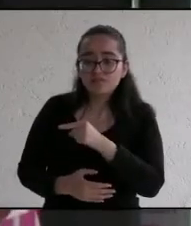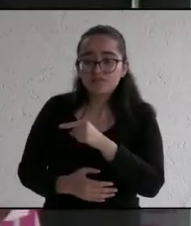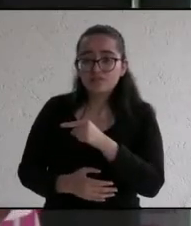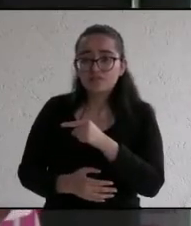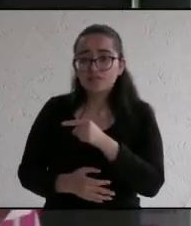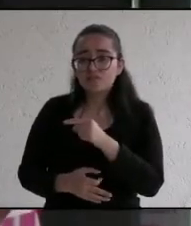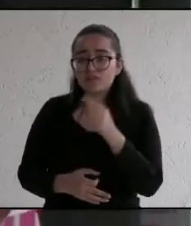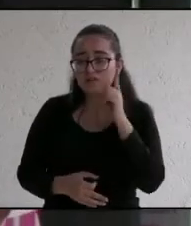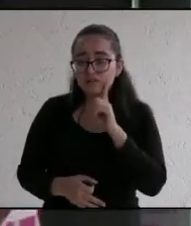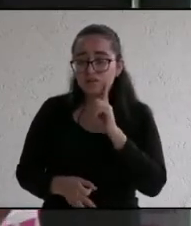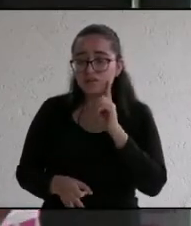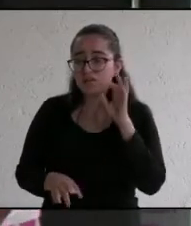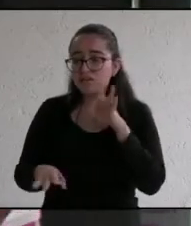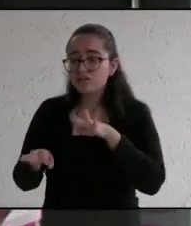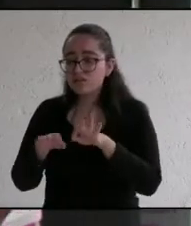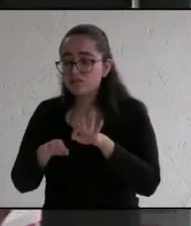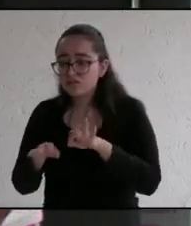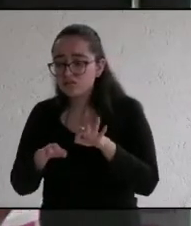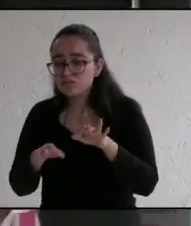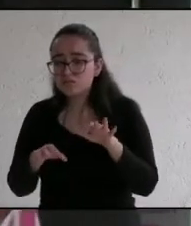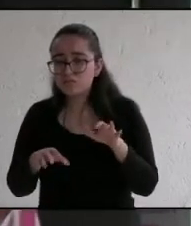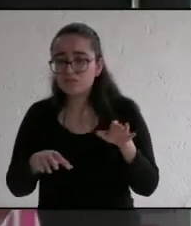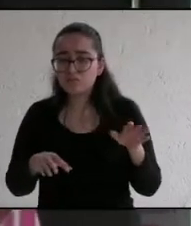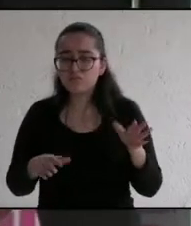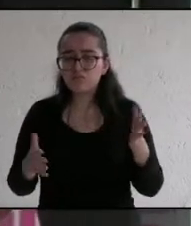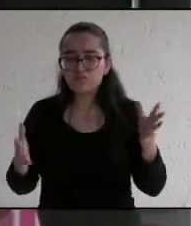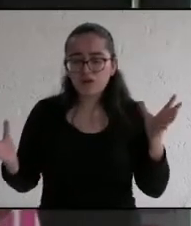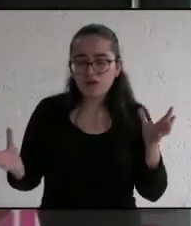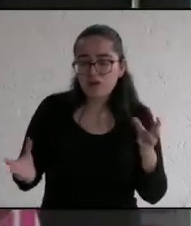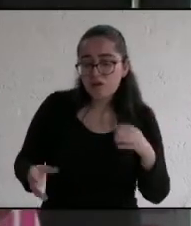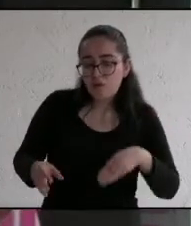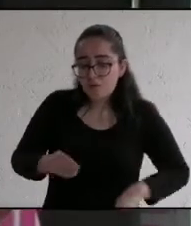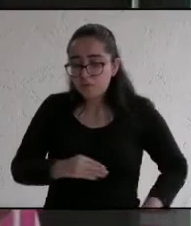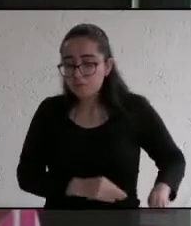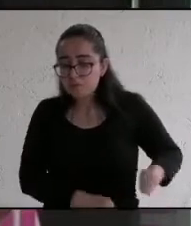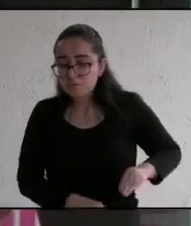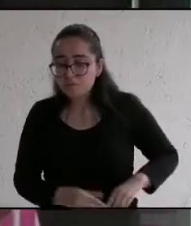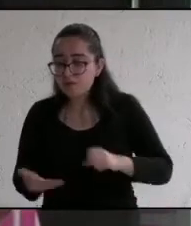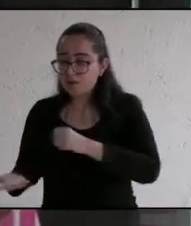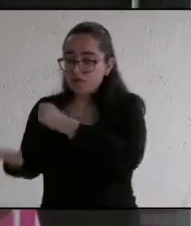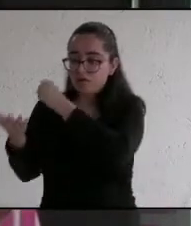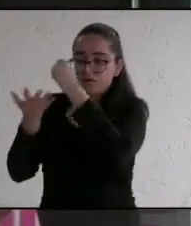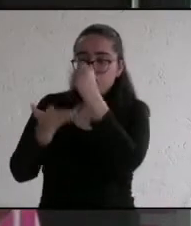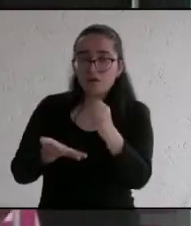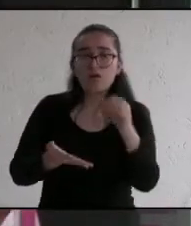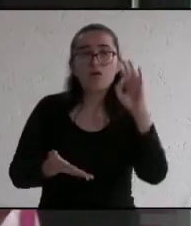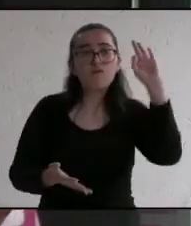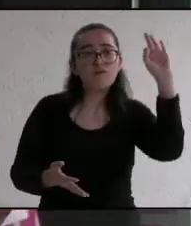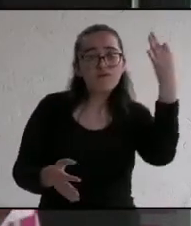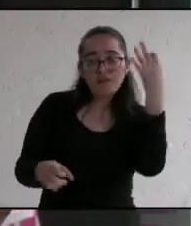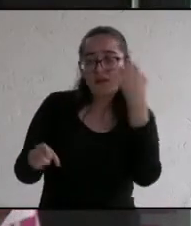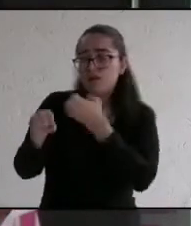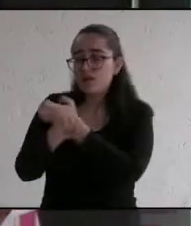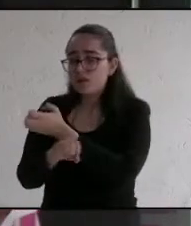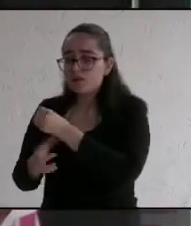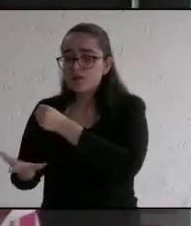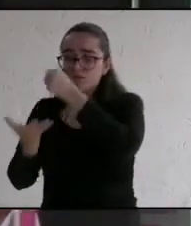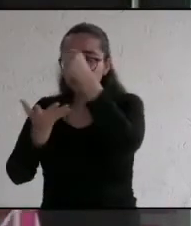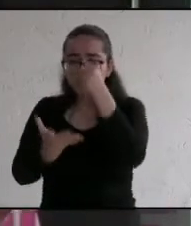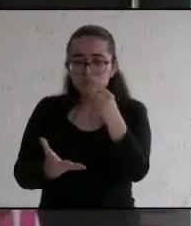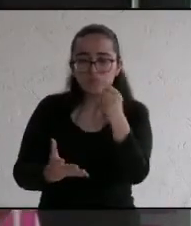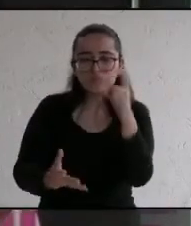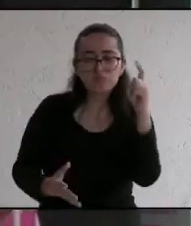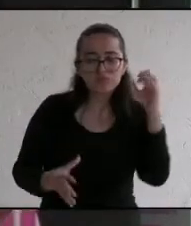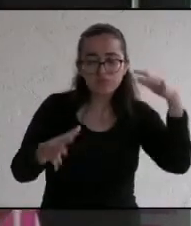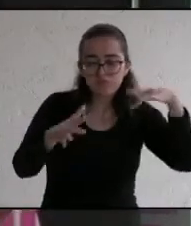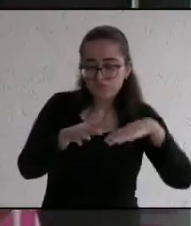ver el progreso de Actopan sino ver el progreso de ella. Tenemos que bajar recursos estatales y federales para hacer ollas de tratamiento